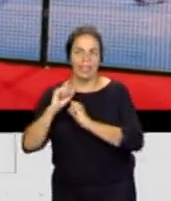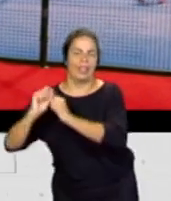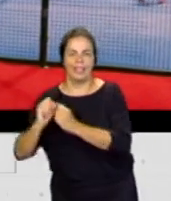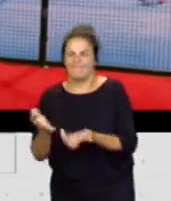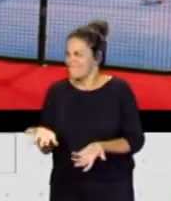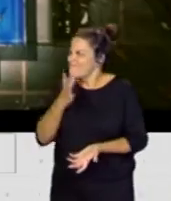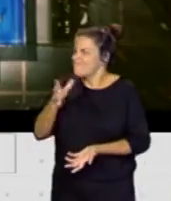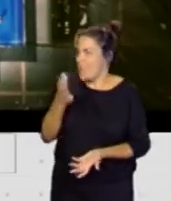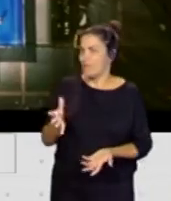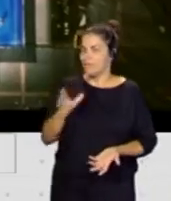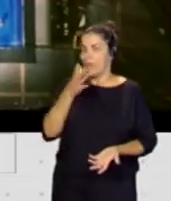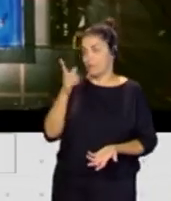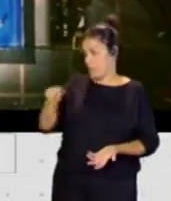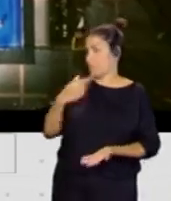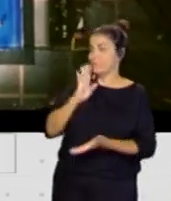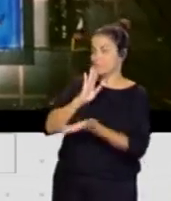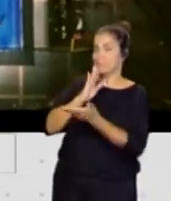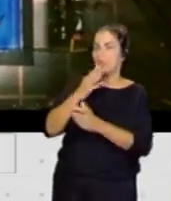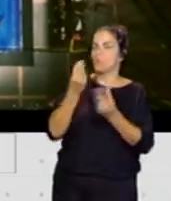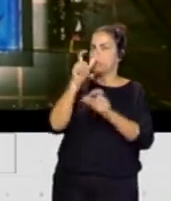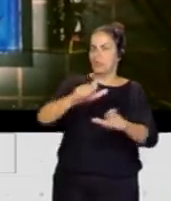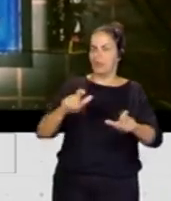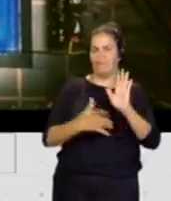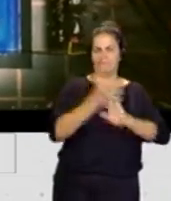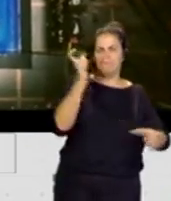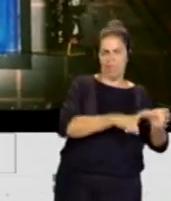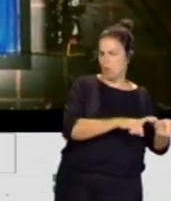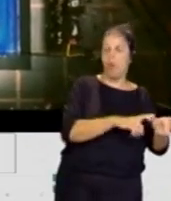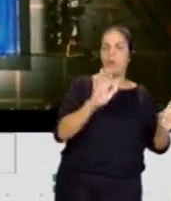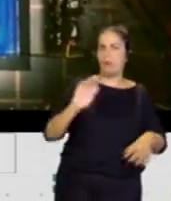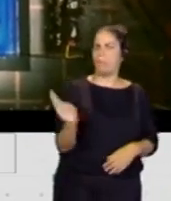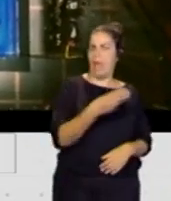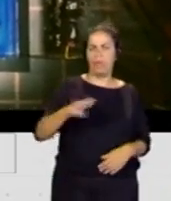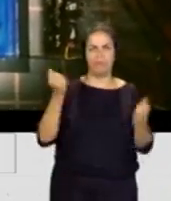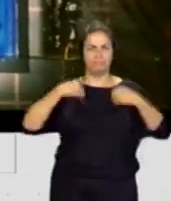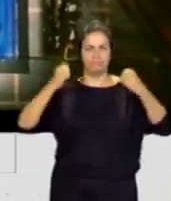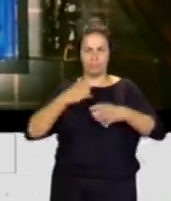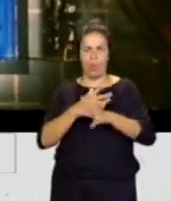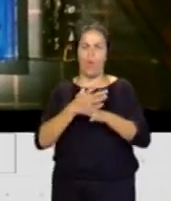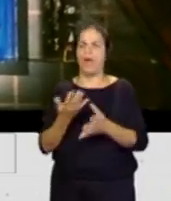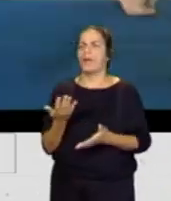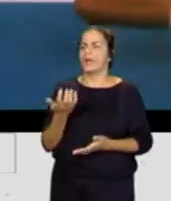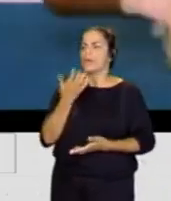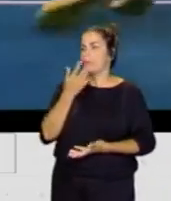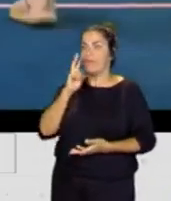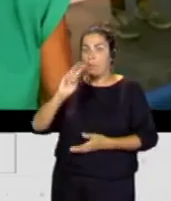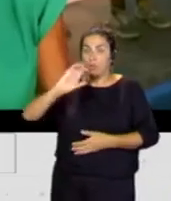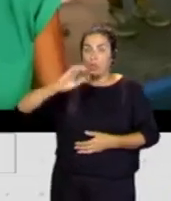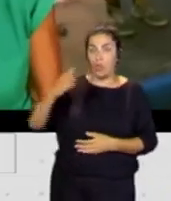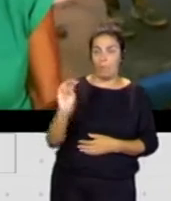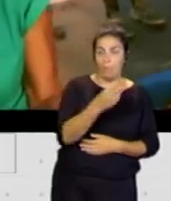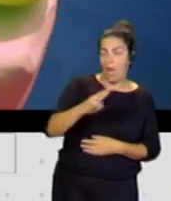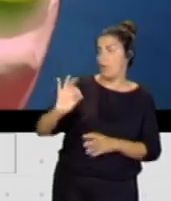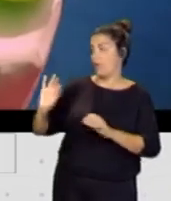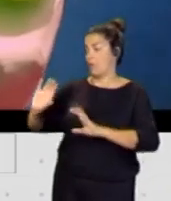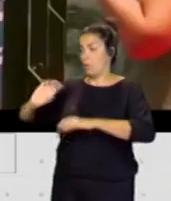dices, vemos también mucha gente que no está federada, pero que sí que practica el deporte habitualmente, vemos los clubes de pádel y de tenis, bueno,